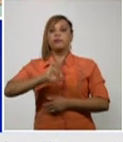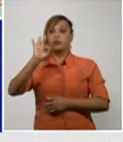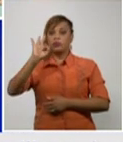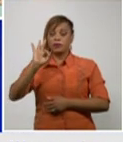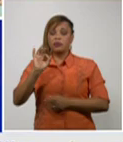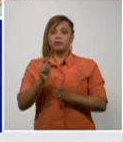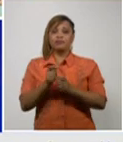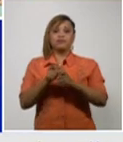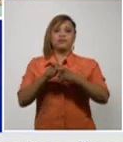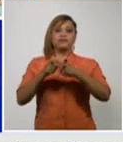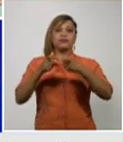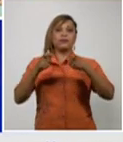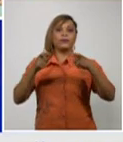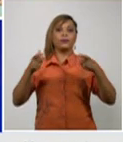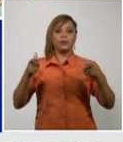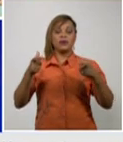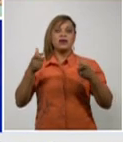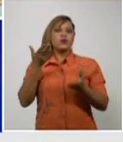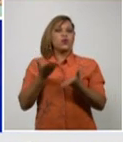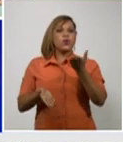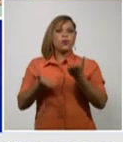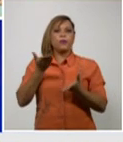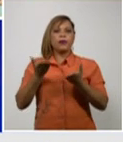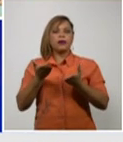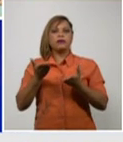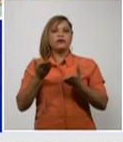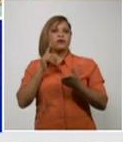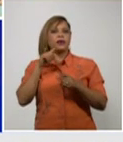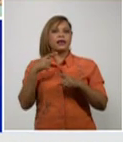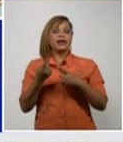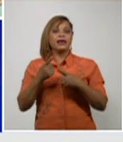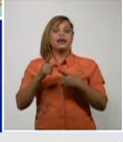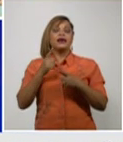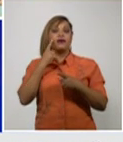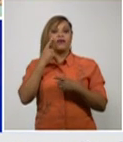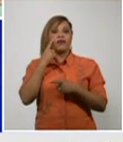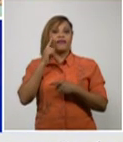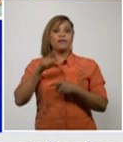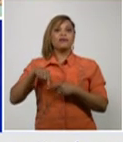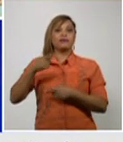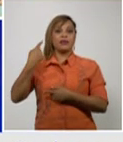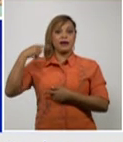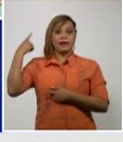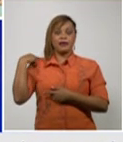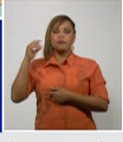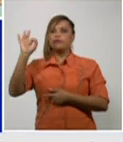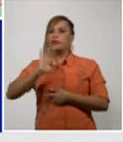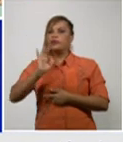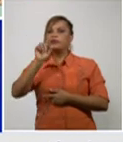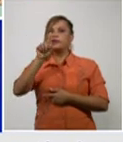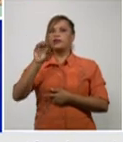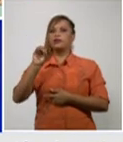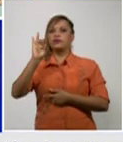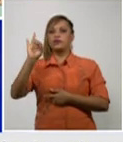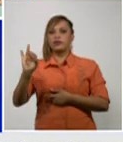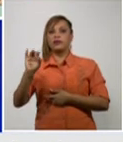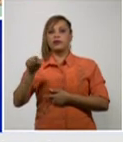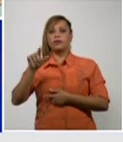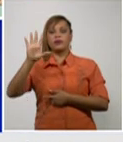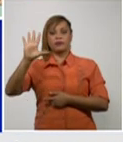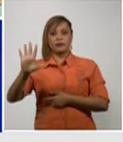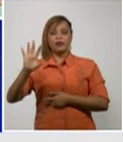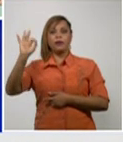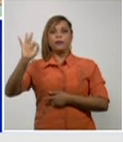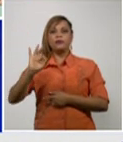comparación con la que presentábamos ayer con una tasa de 107,5 por